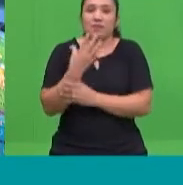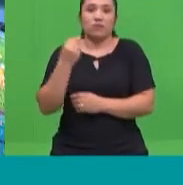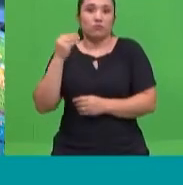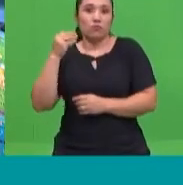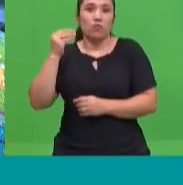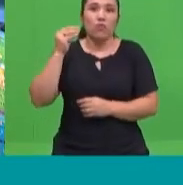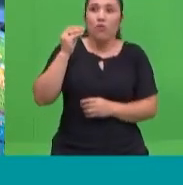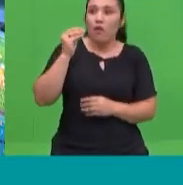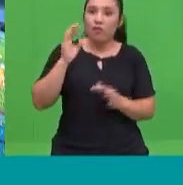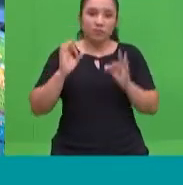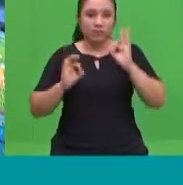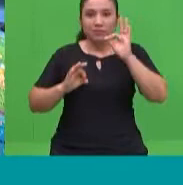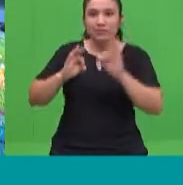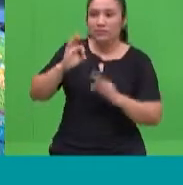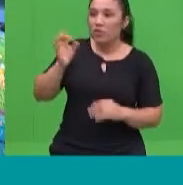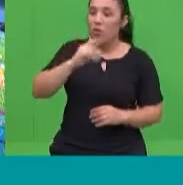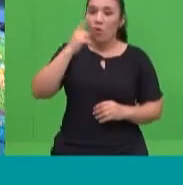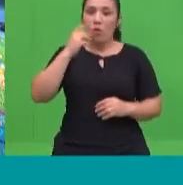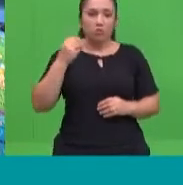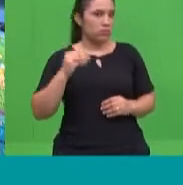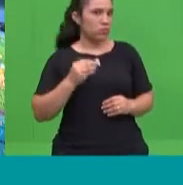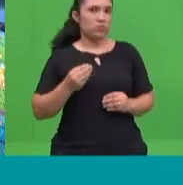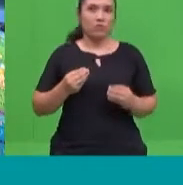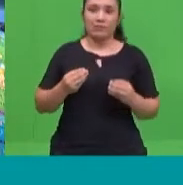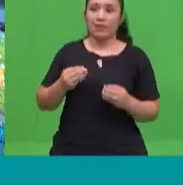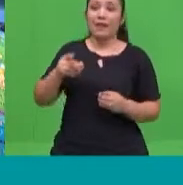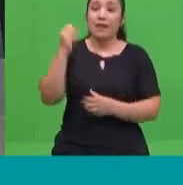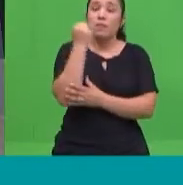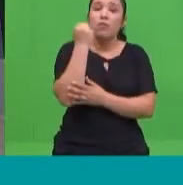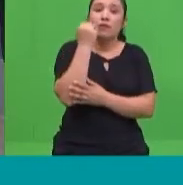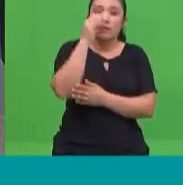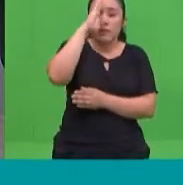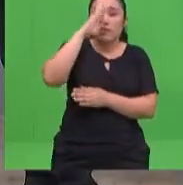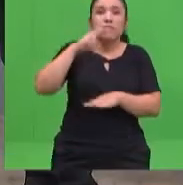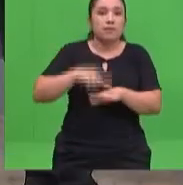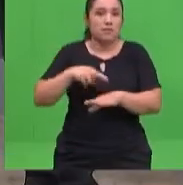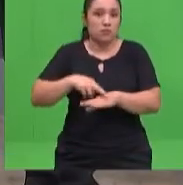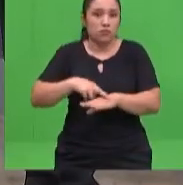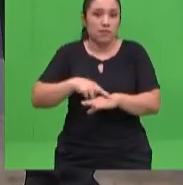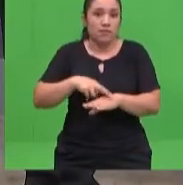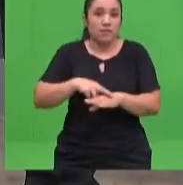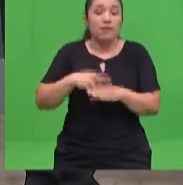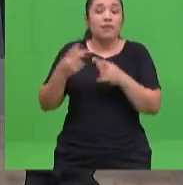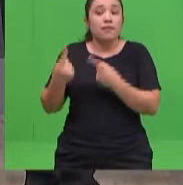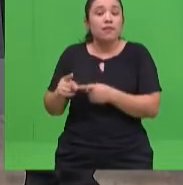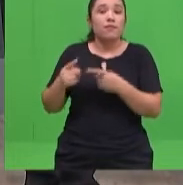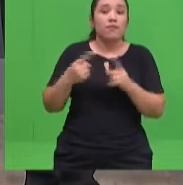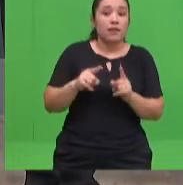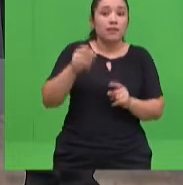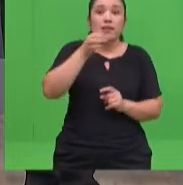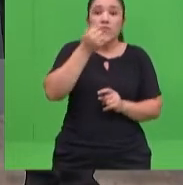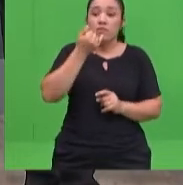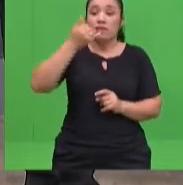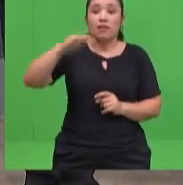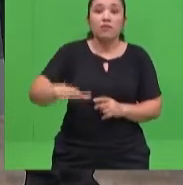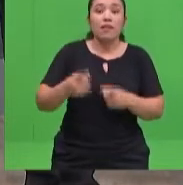entra en la adolescencia. O las responsabilidades que ellos van asumiendo como adolescentes ya son otras que cuando eran niños, 13